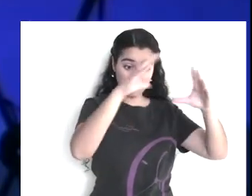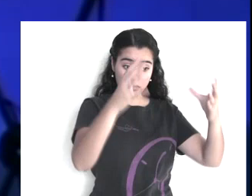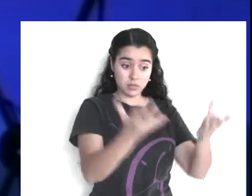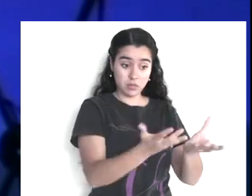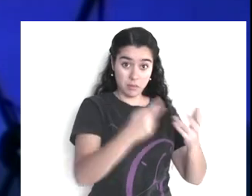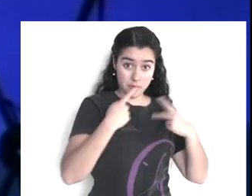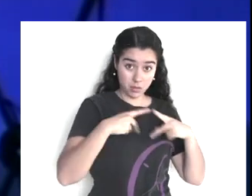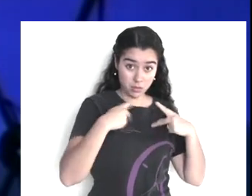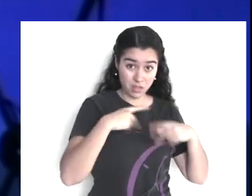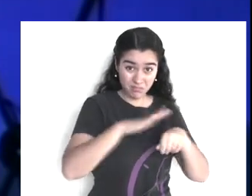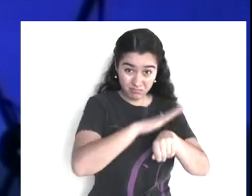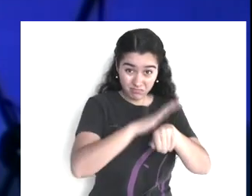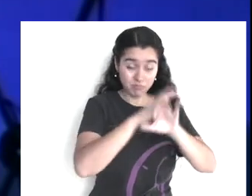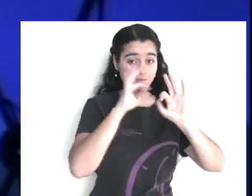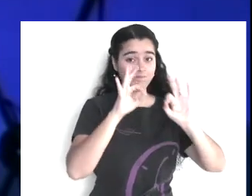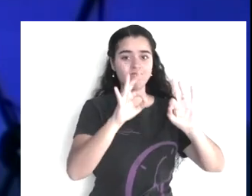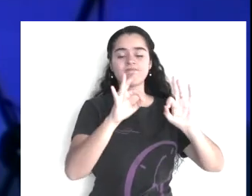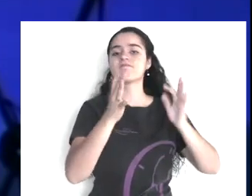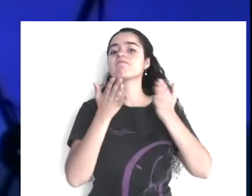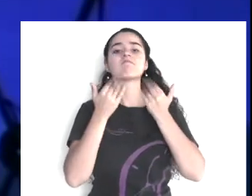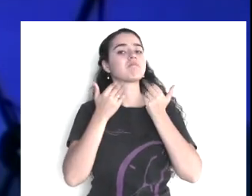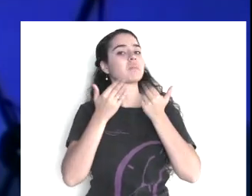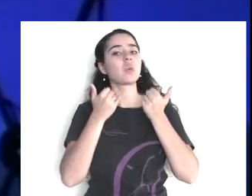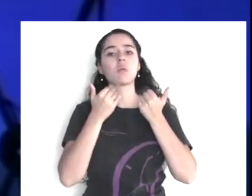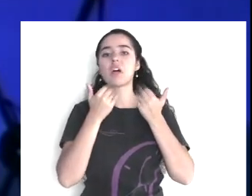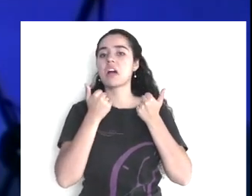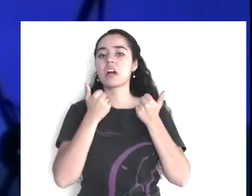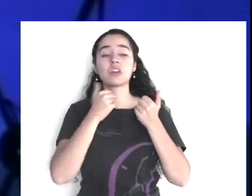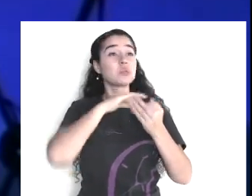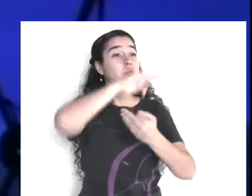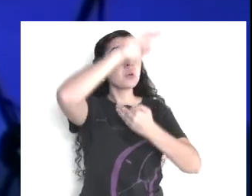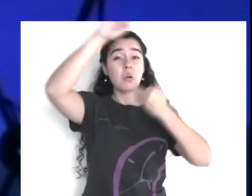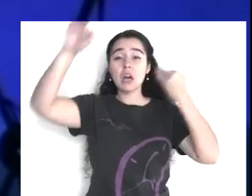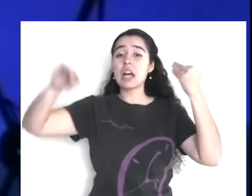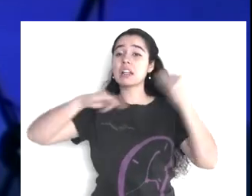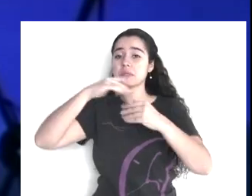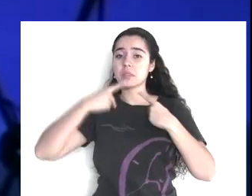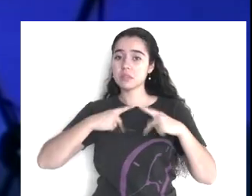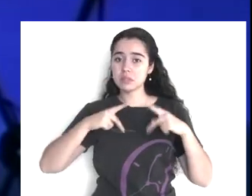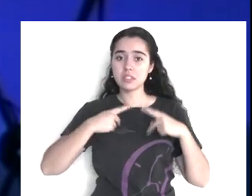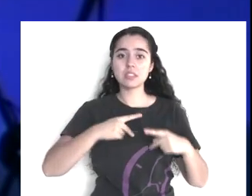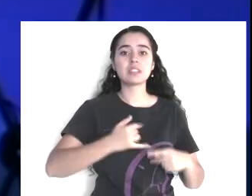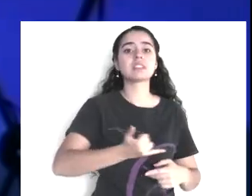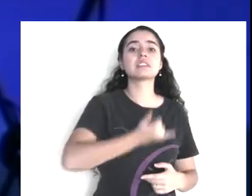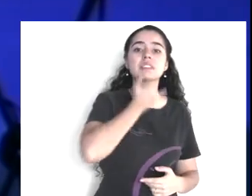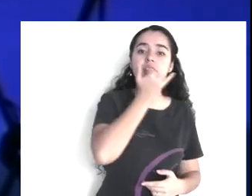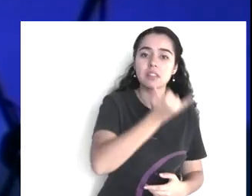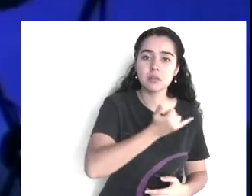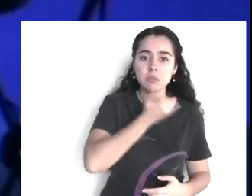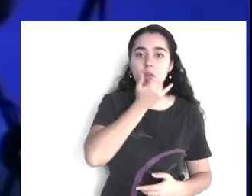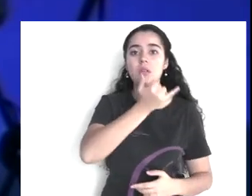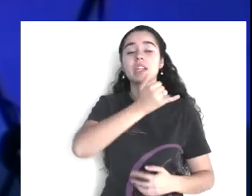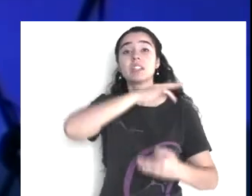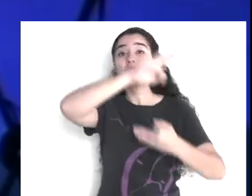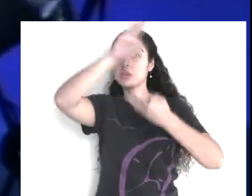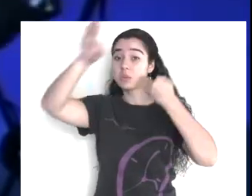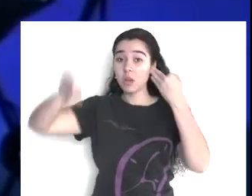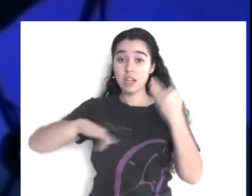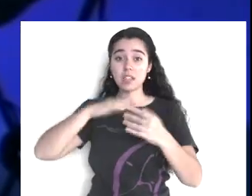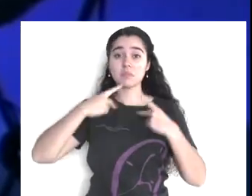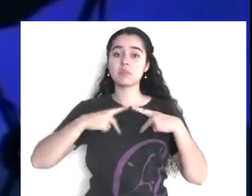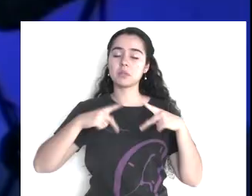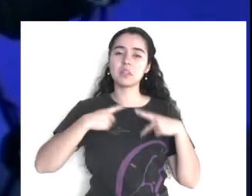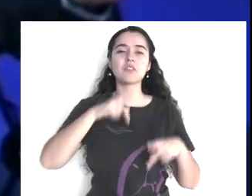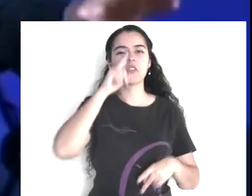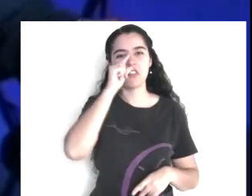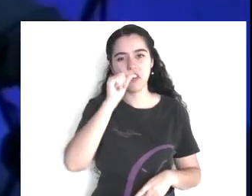esto va de la mano, con Romanos 3, cuando Pablo dice, no hay un justo, ni a un uno, no hay un justo, ciertamente, no hay hombre